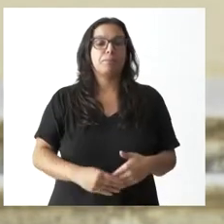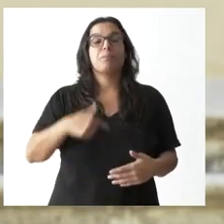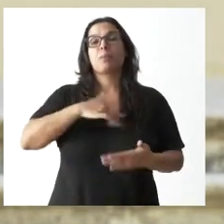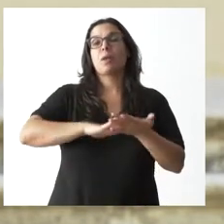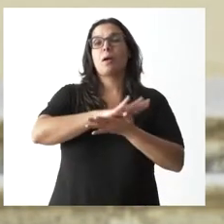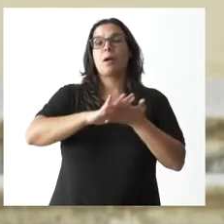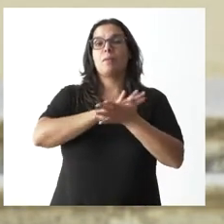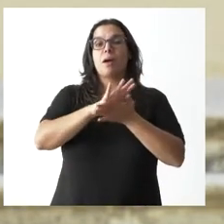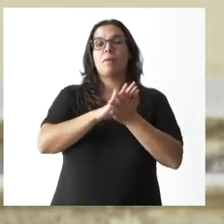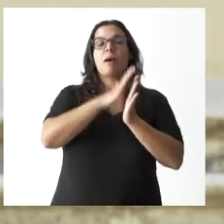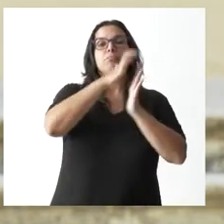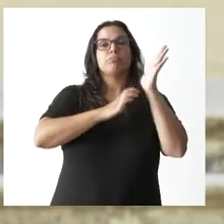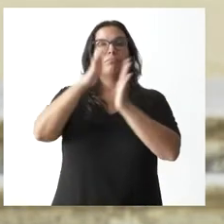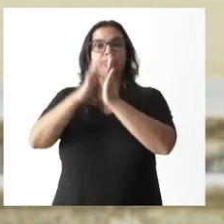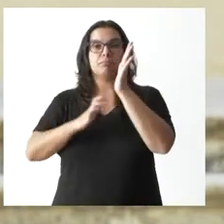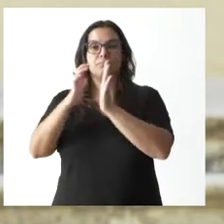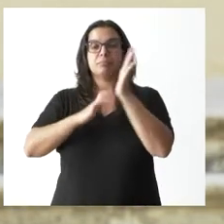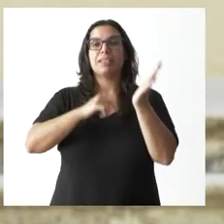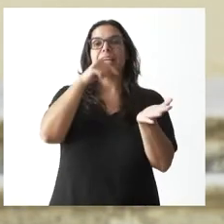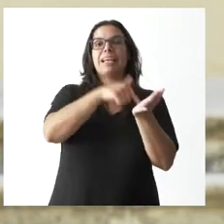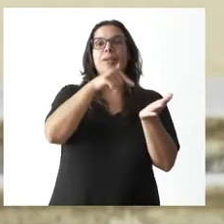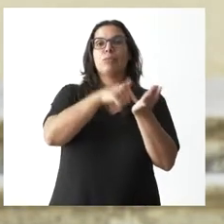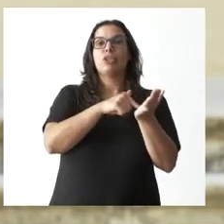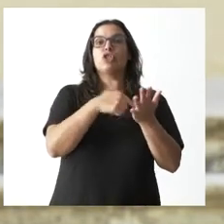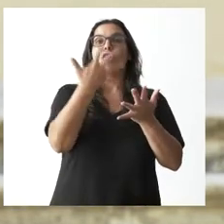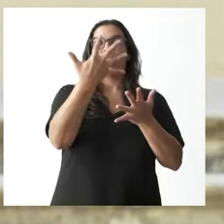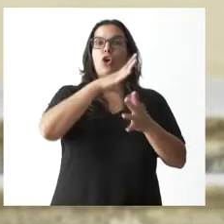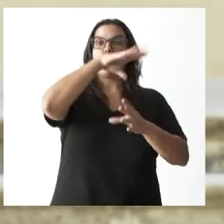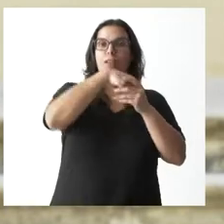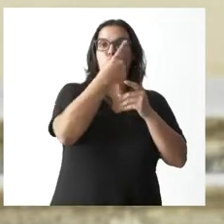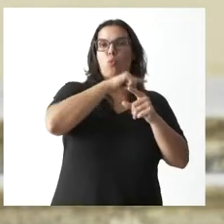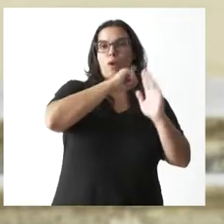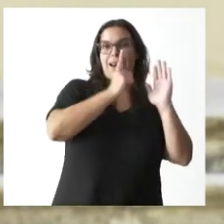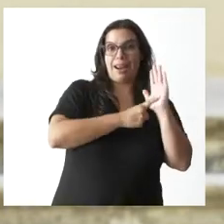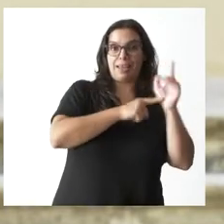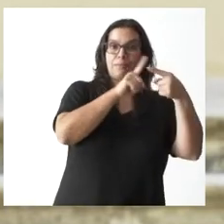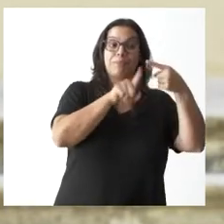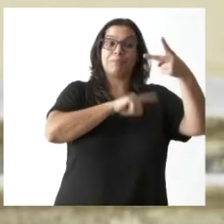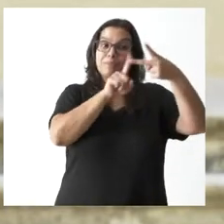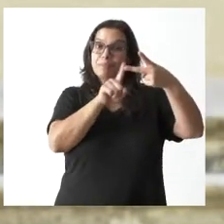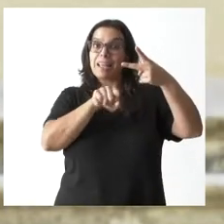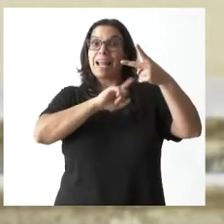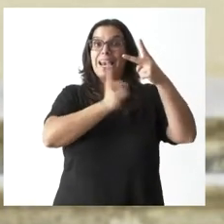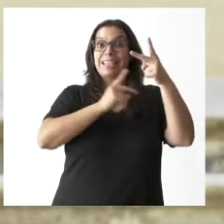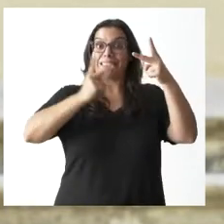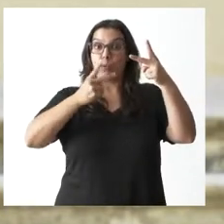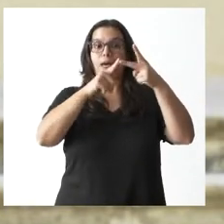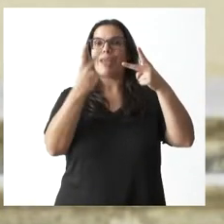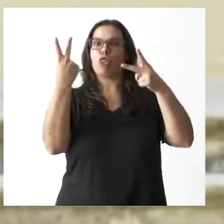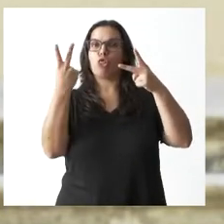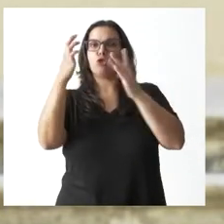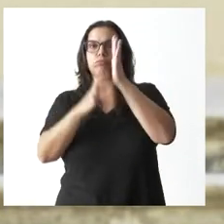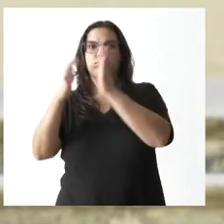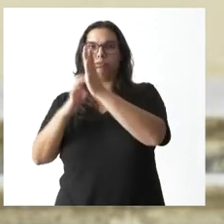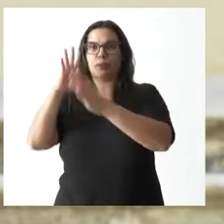rebajas fiscales en una ley y otras dos rebajas fiscales que irán en una segunda ley, que